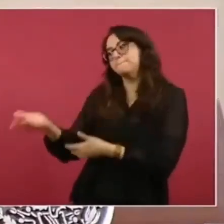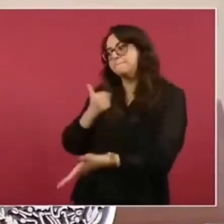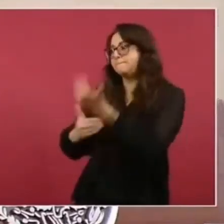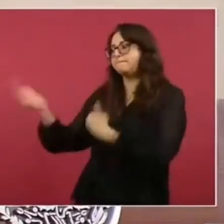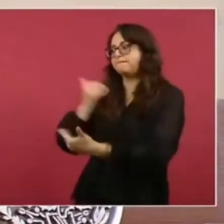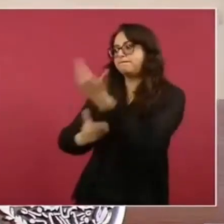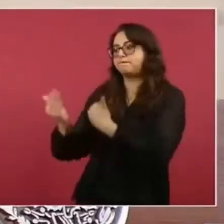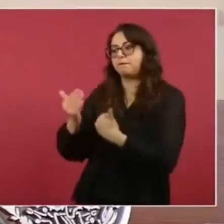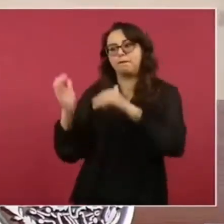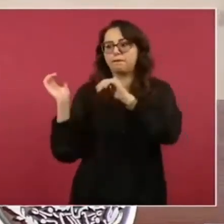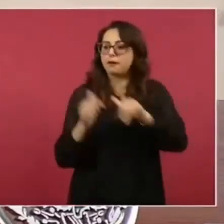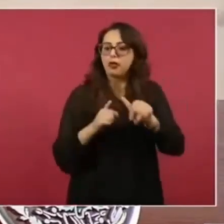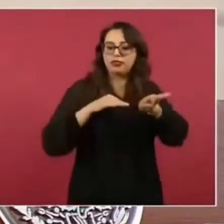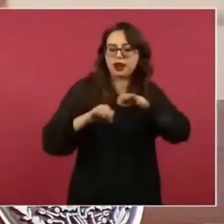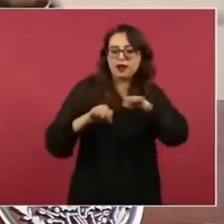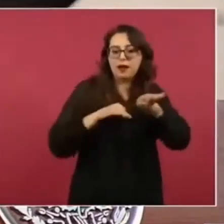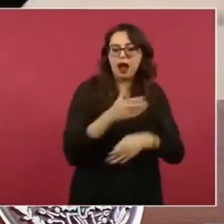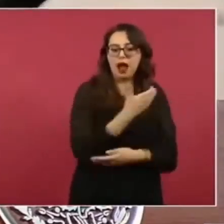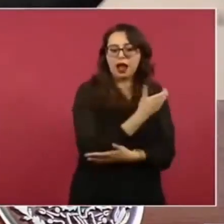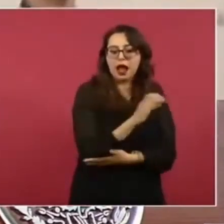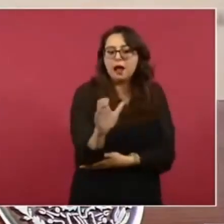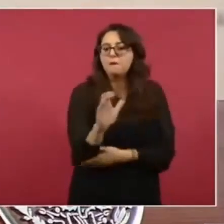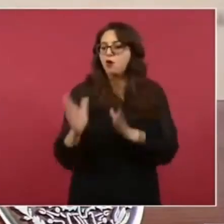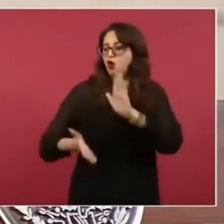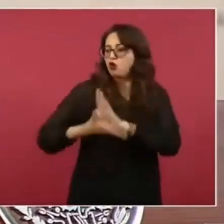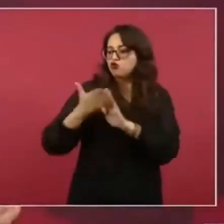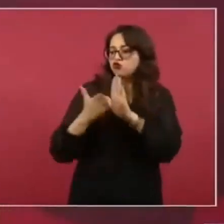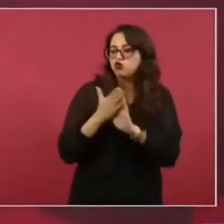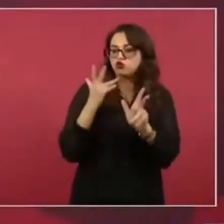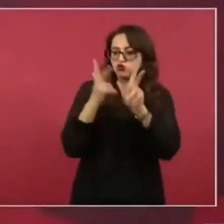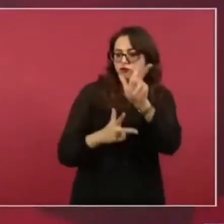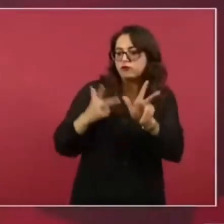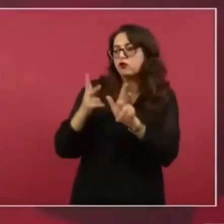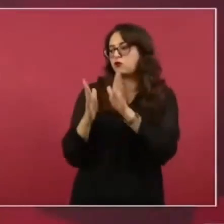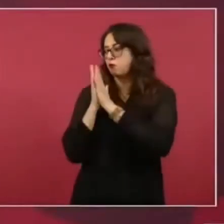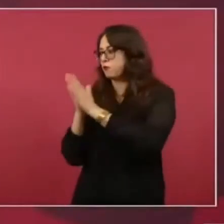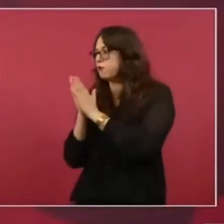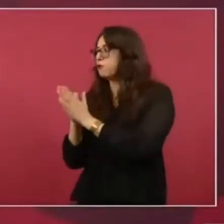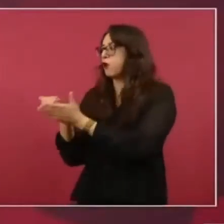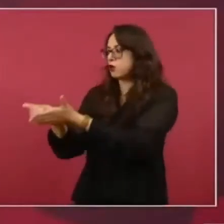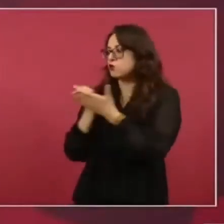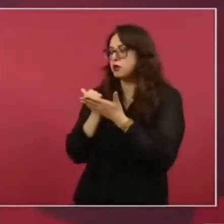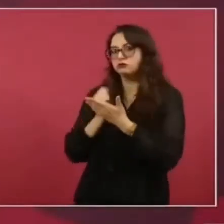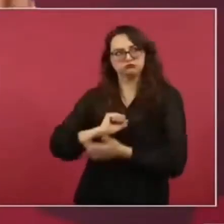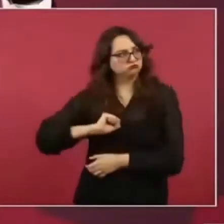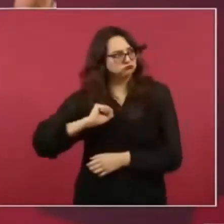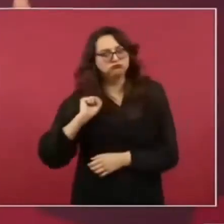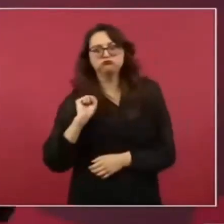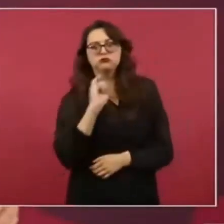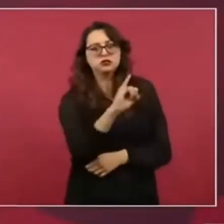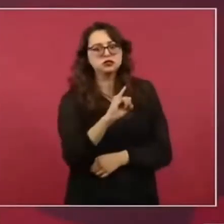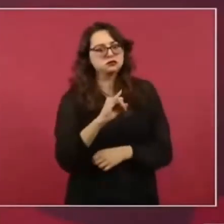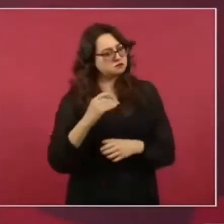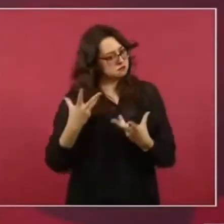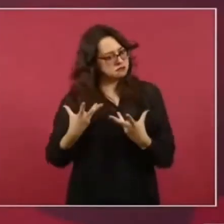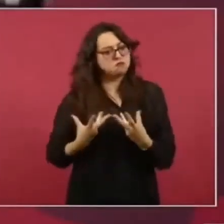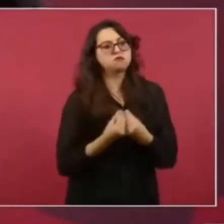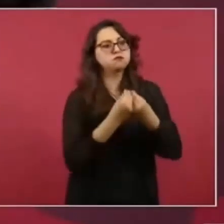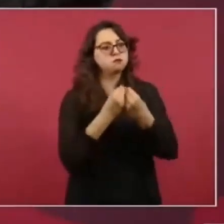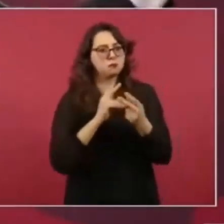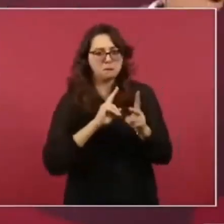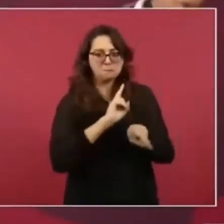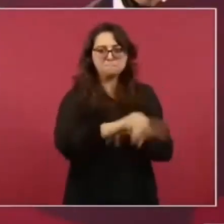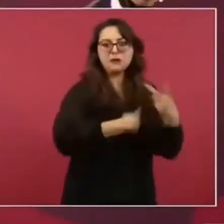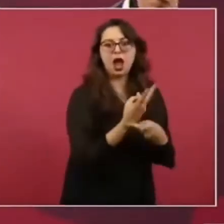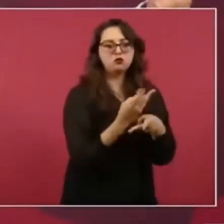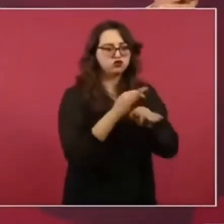y luego la participación de México en la guerra. ¿Por